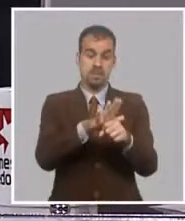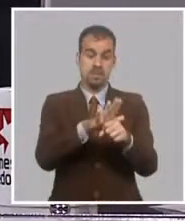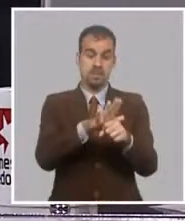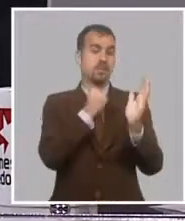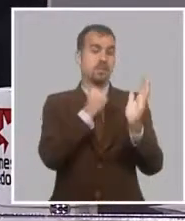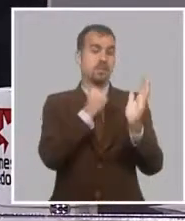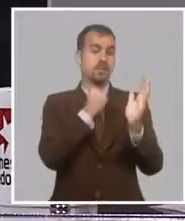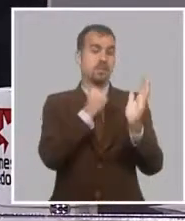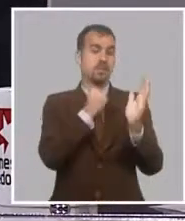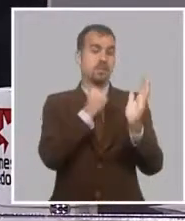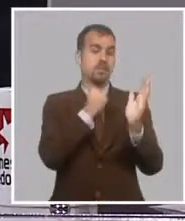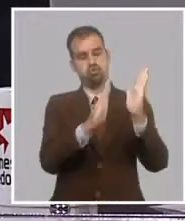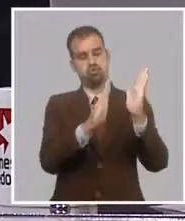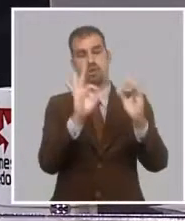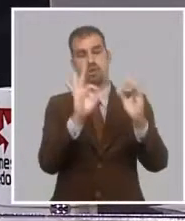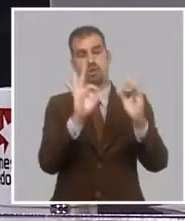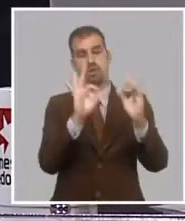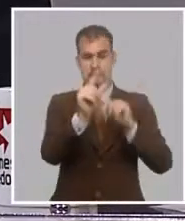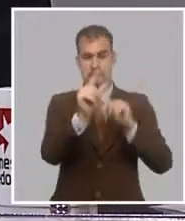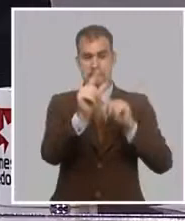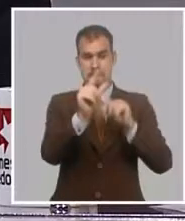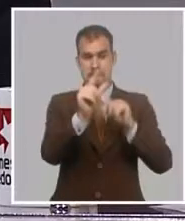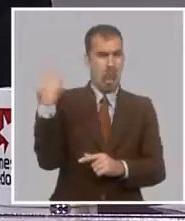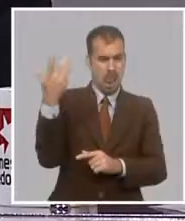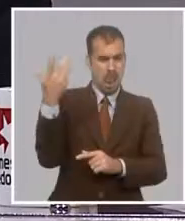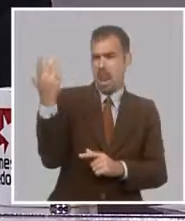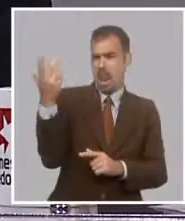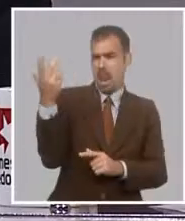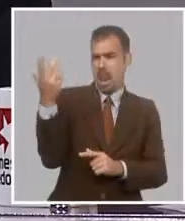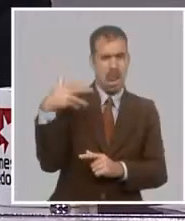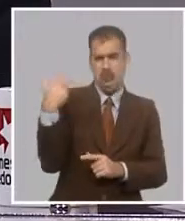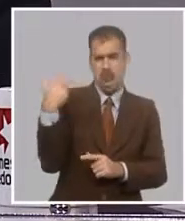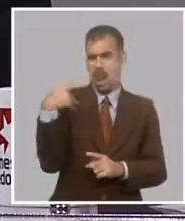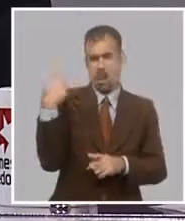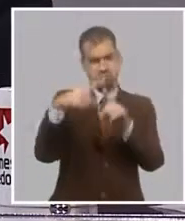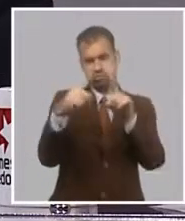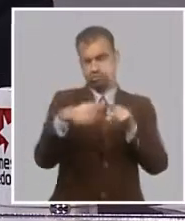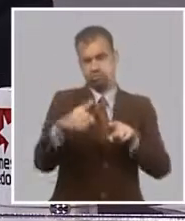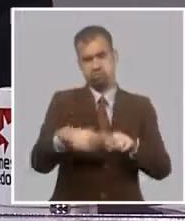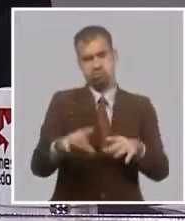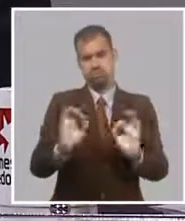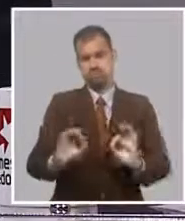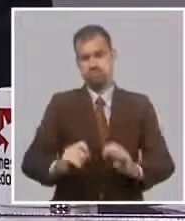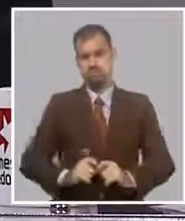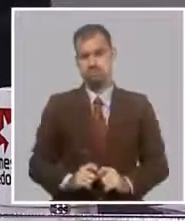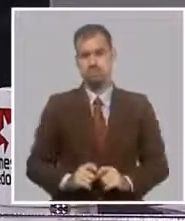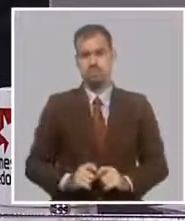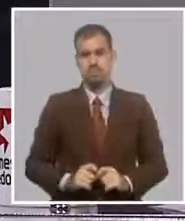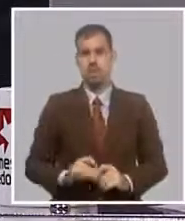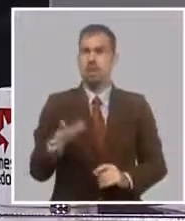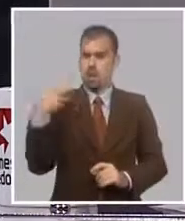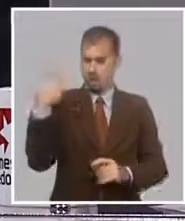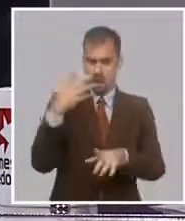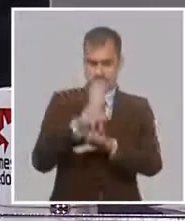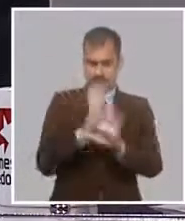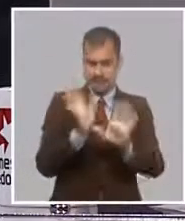con este tipo de situación de inconformidad de los productores. Estos planteamientos después se